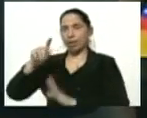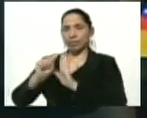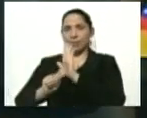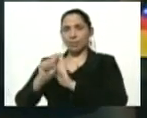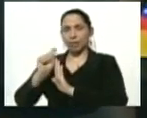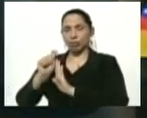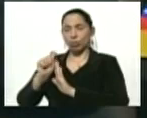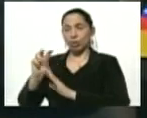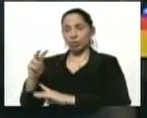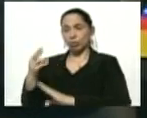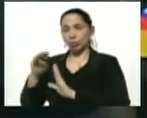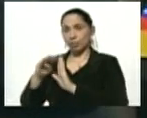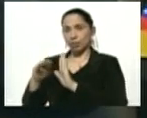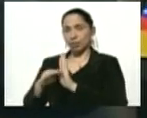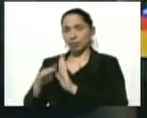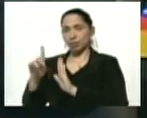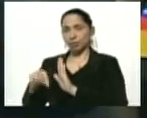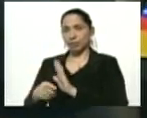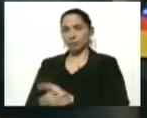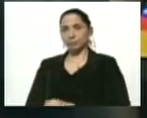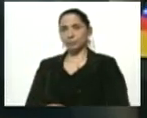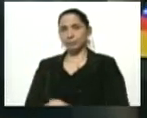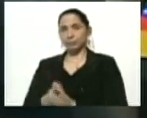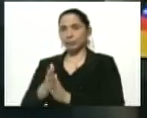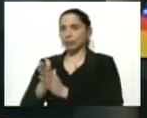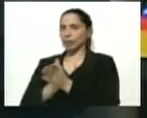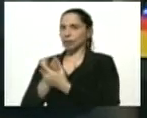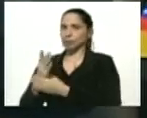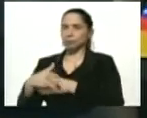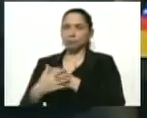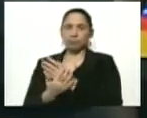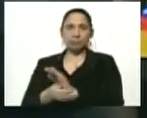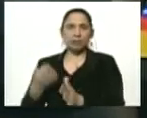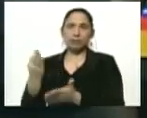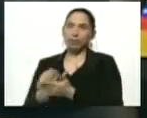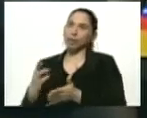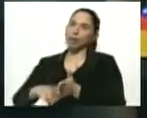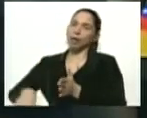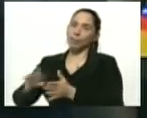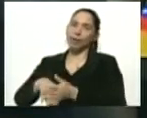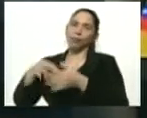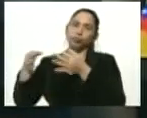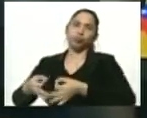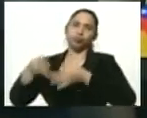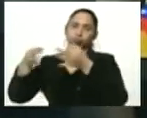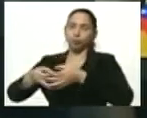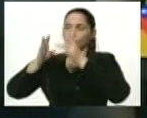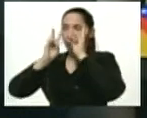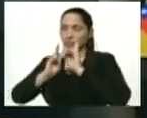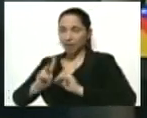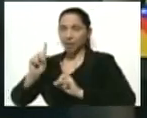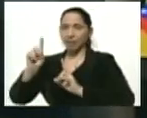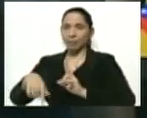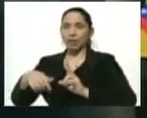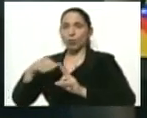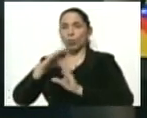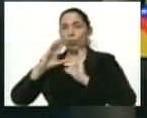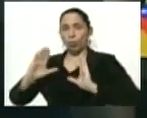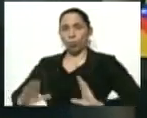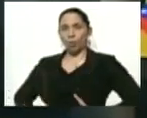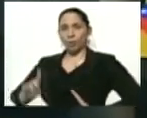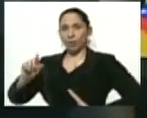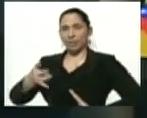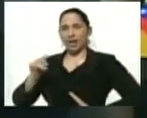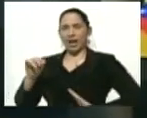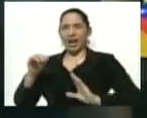La segunda medida masiva es el lavado periódico de las manos, la desinfección de nuestras manos y la higiene corporal. Existen unas